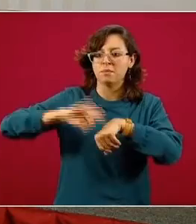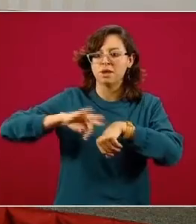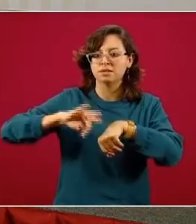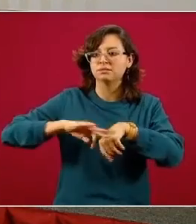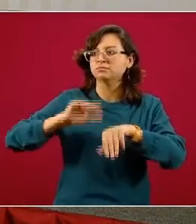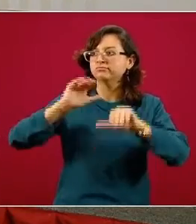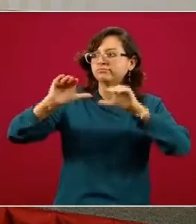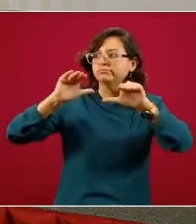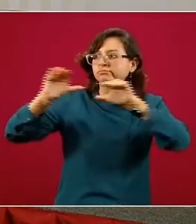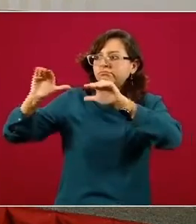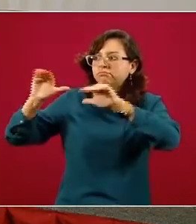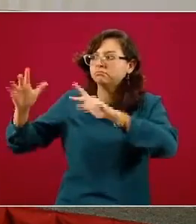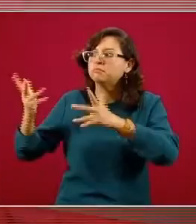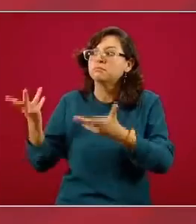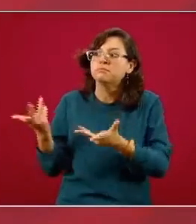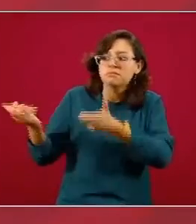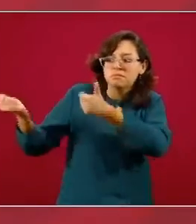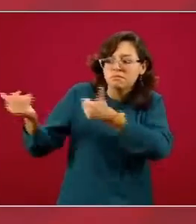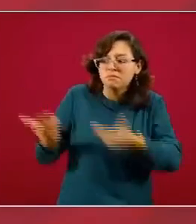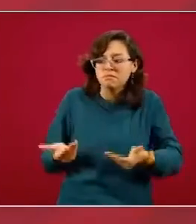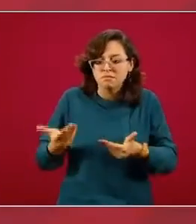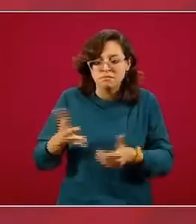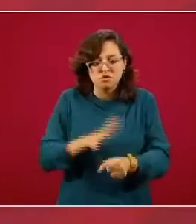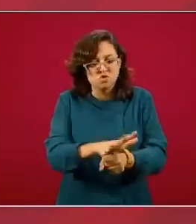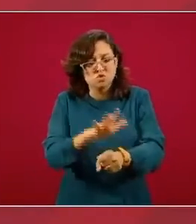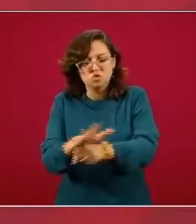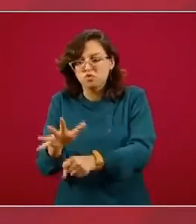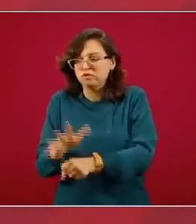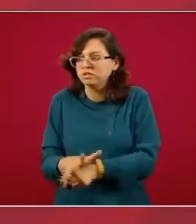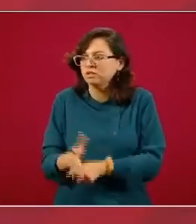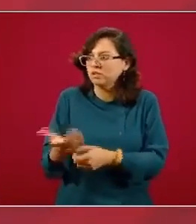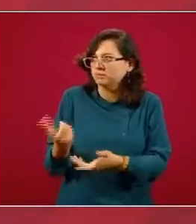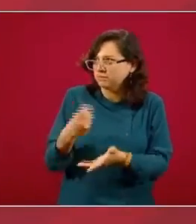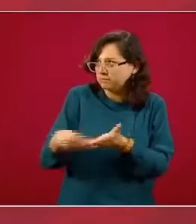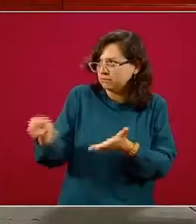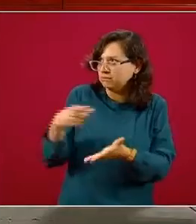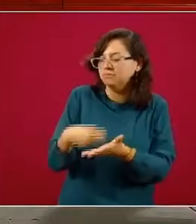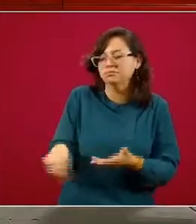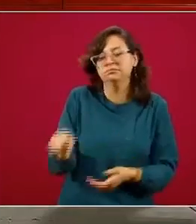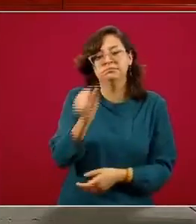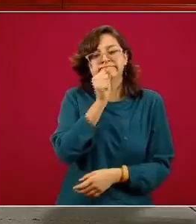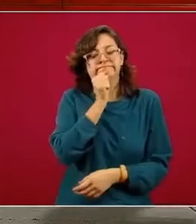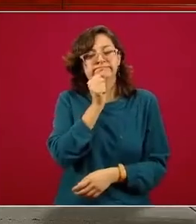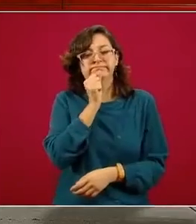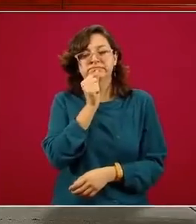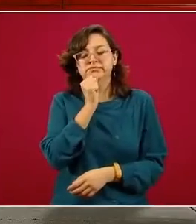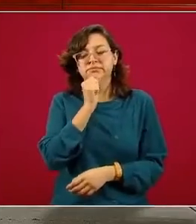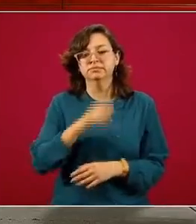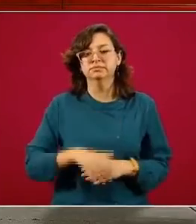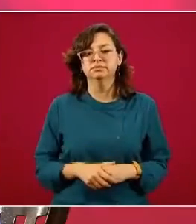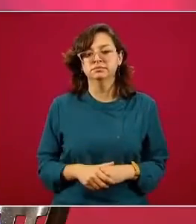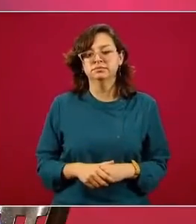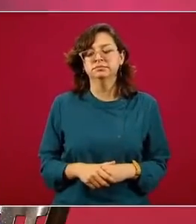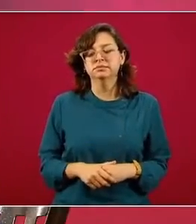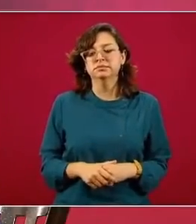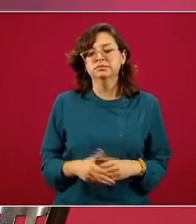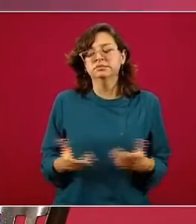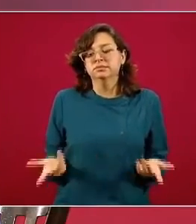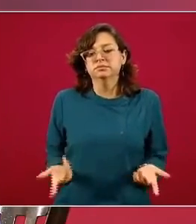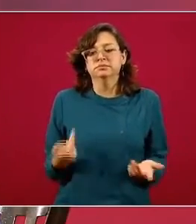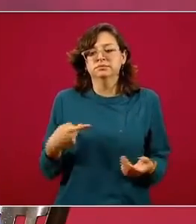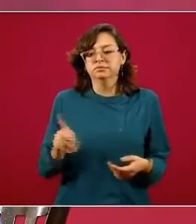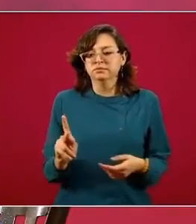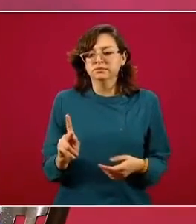para satisfacer las demandas de sus compradores. Generalmente los mayoritarios son los gobiernos, pero